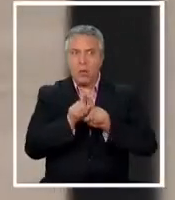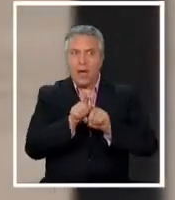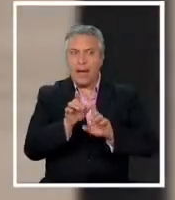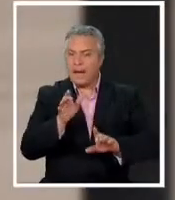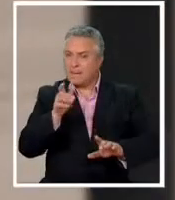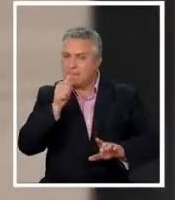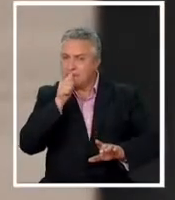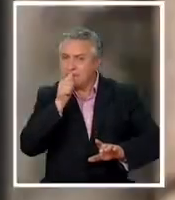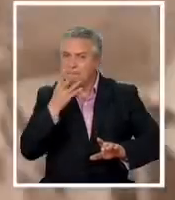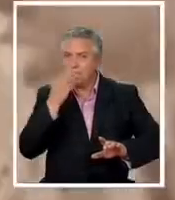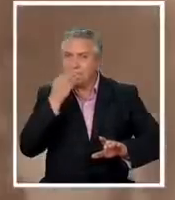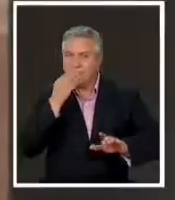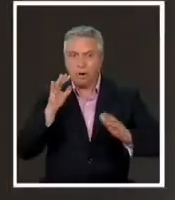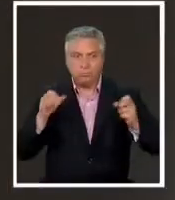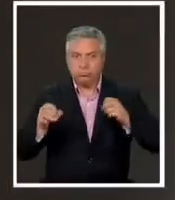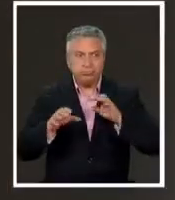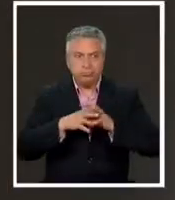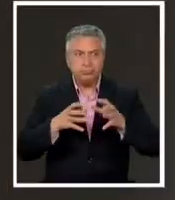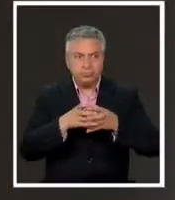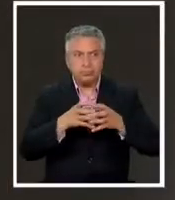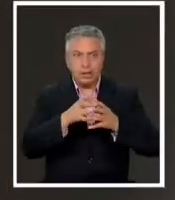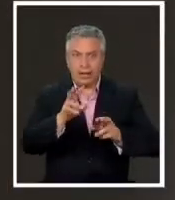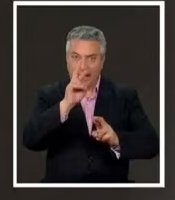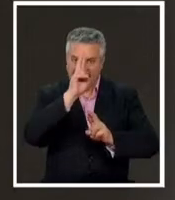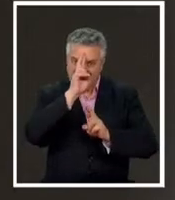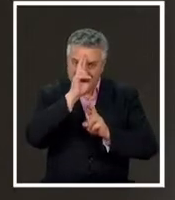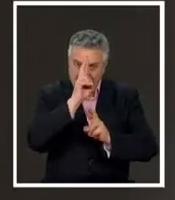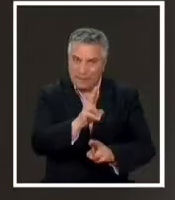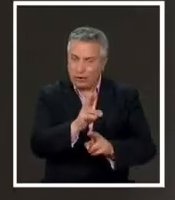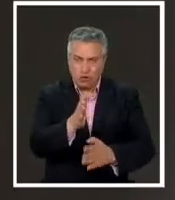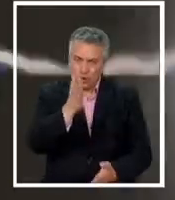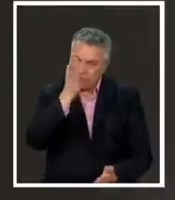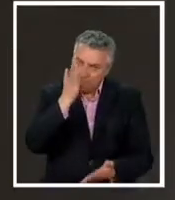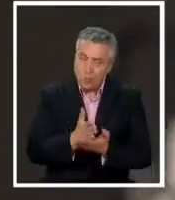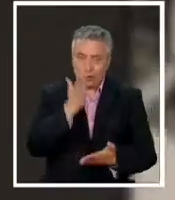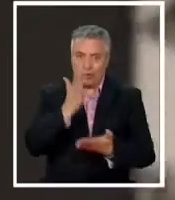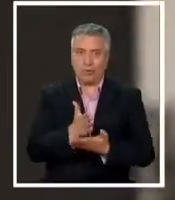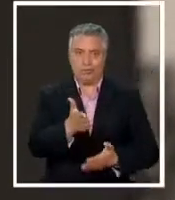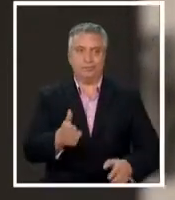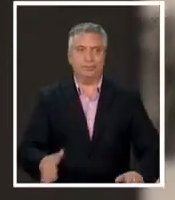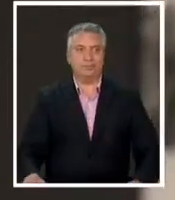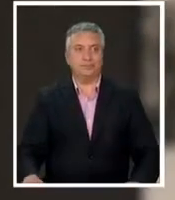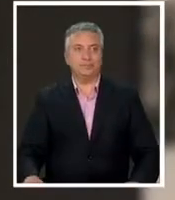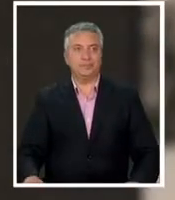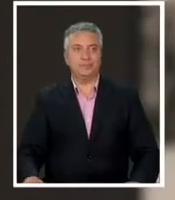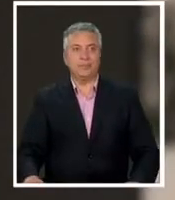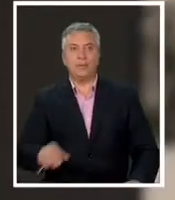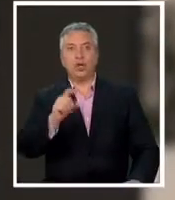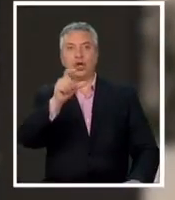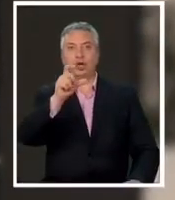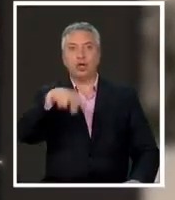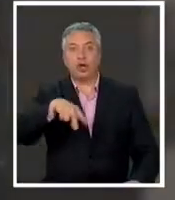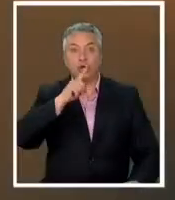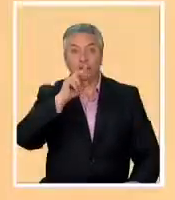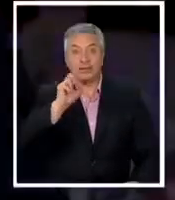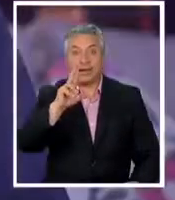Bromas internas y salidas pero también en el respeto y la rigurosidad Señor Conchera